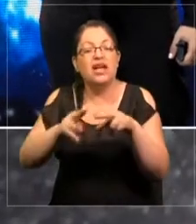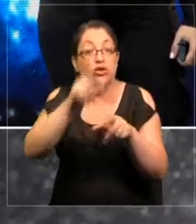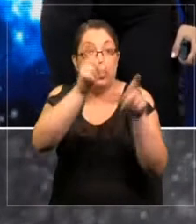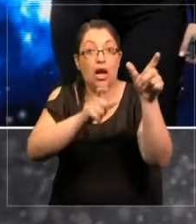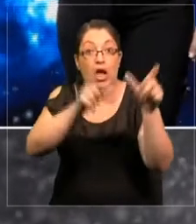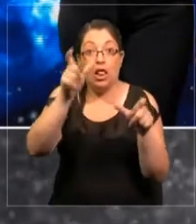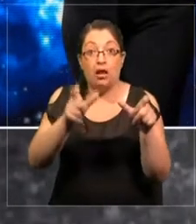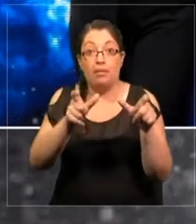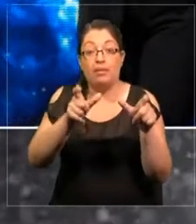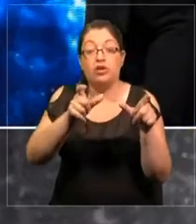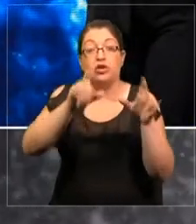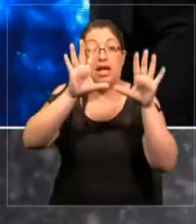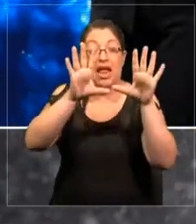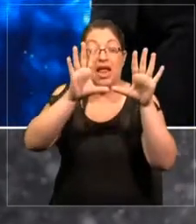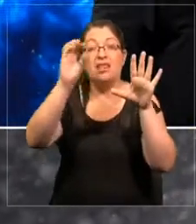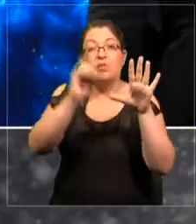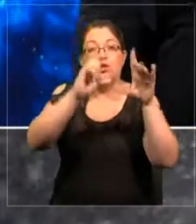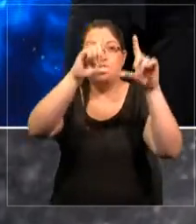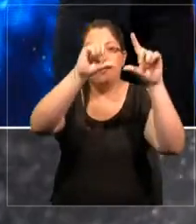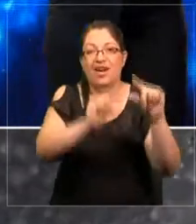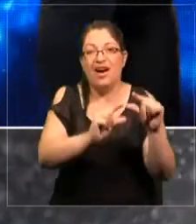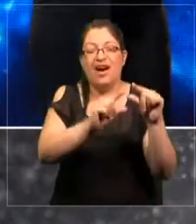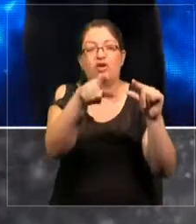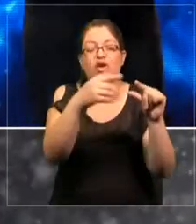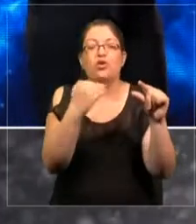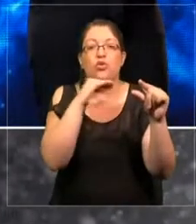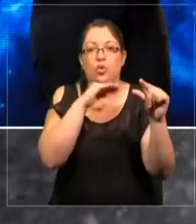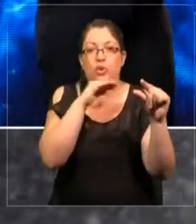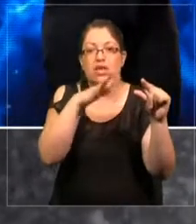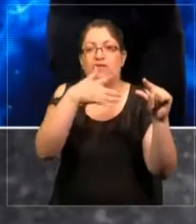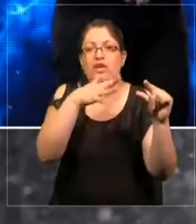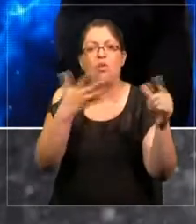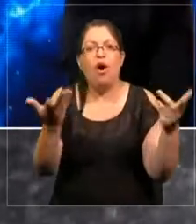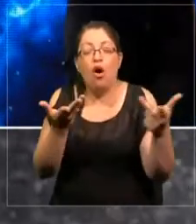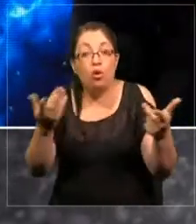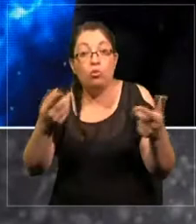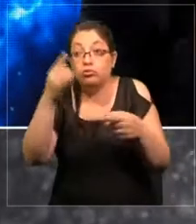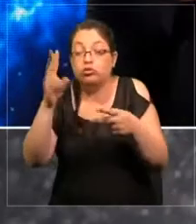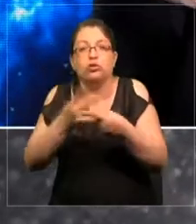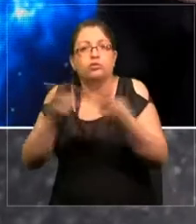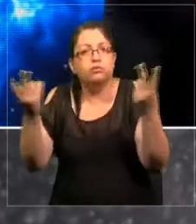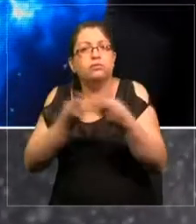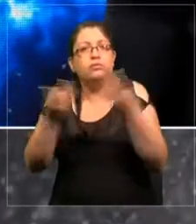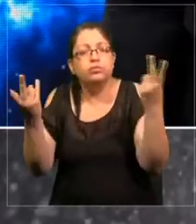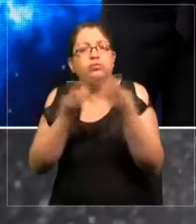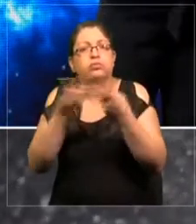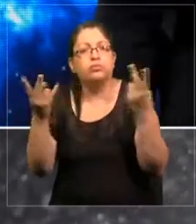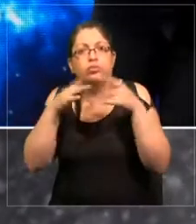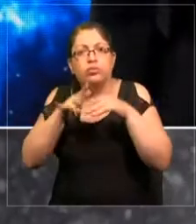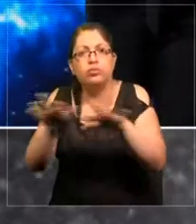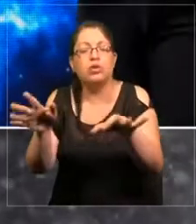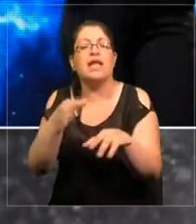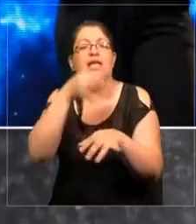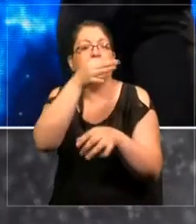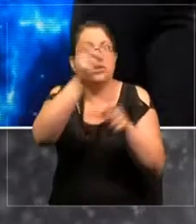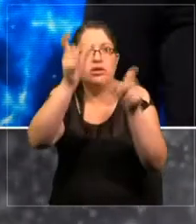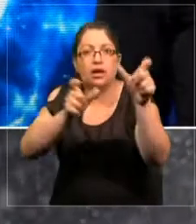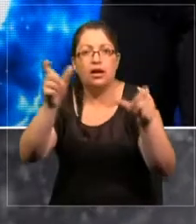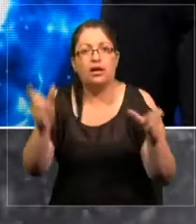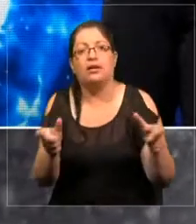incluso más, su demanda hídrica. Solo haciendo campañas, diciéndole a las personas